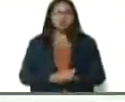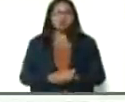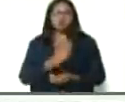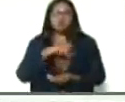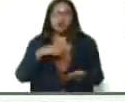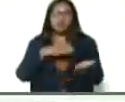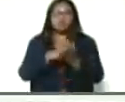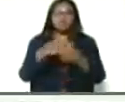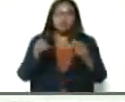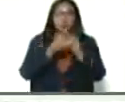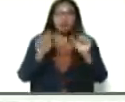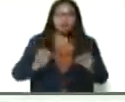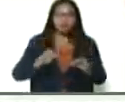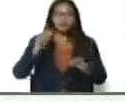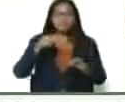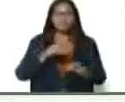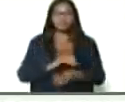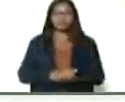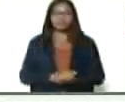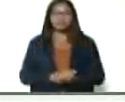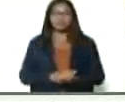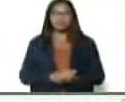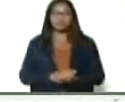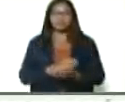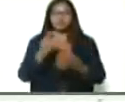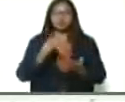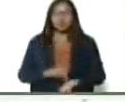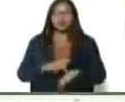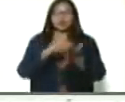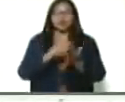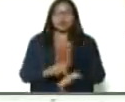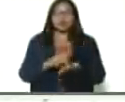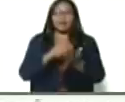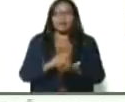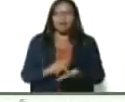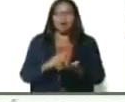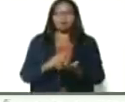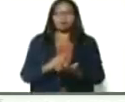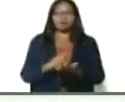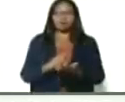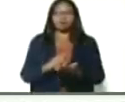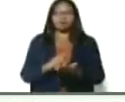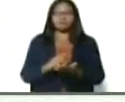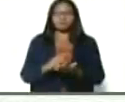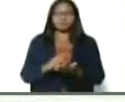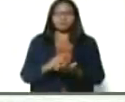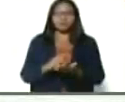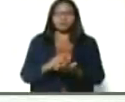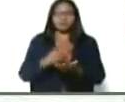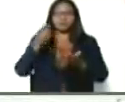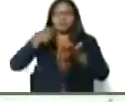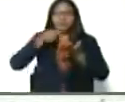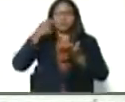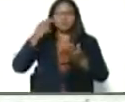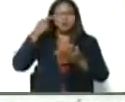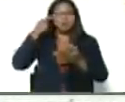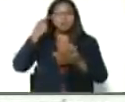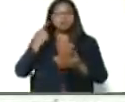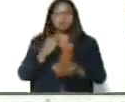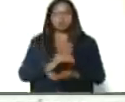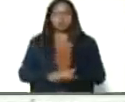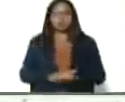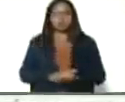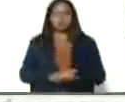garantizando aparte varios kilos de frijol del ciclo norte verano del